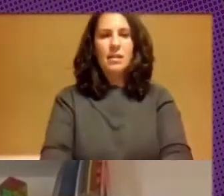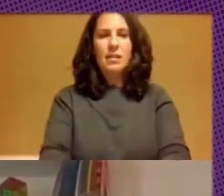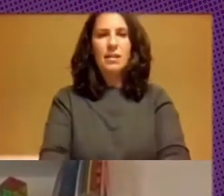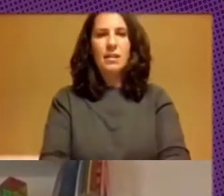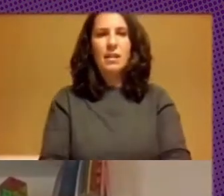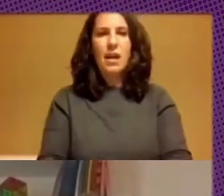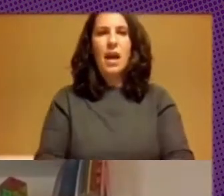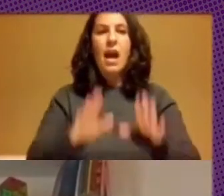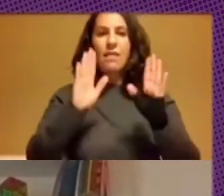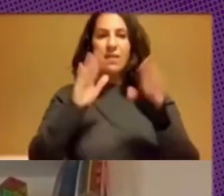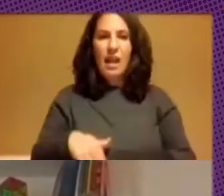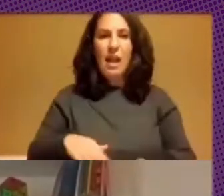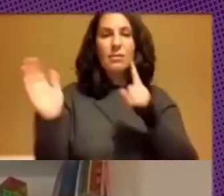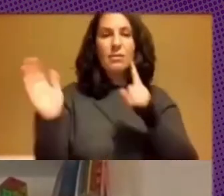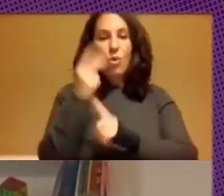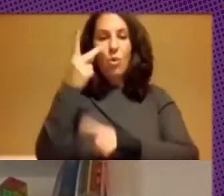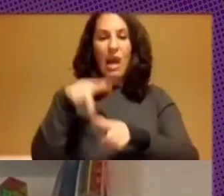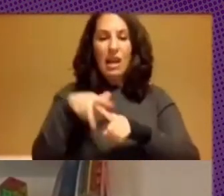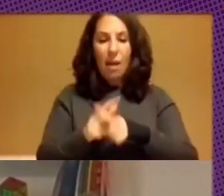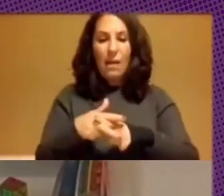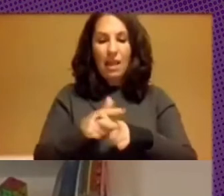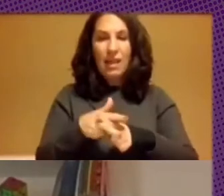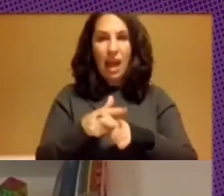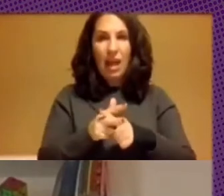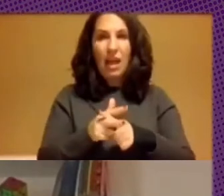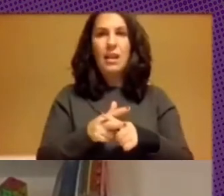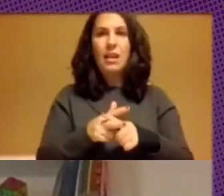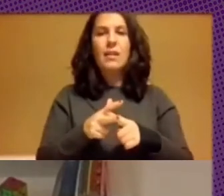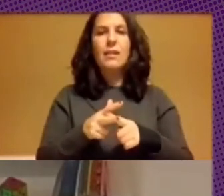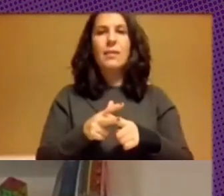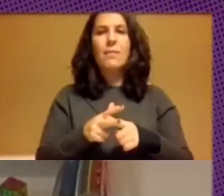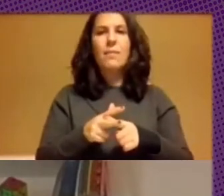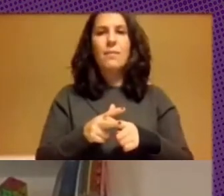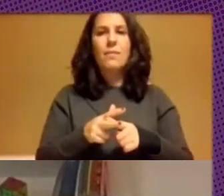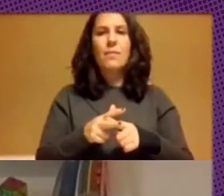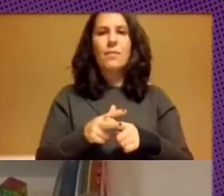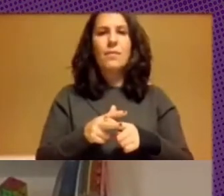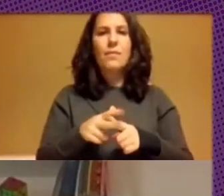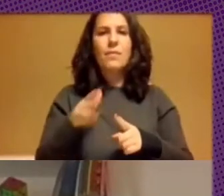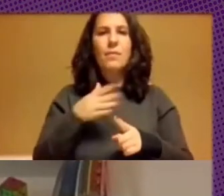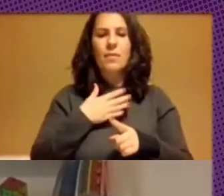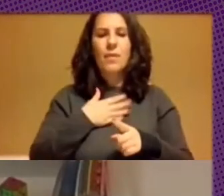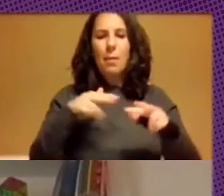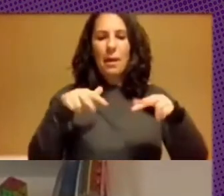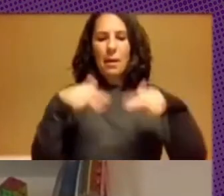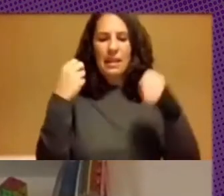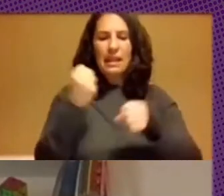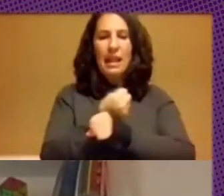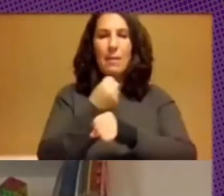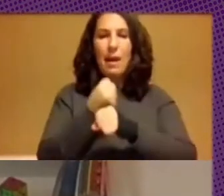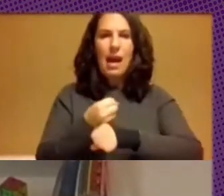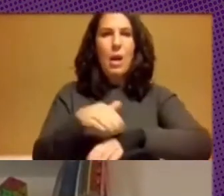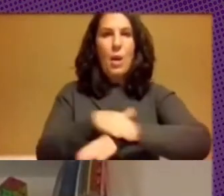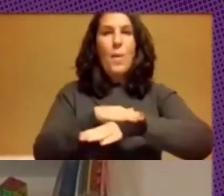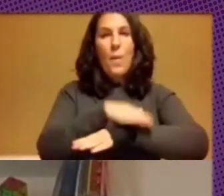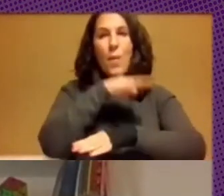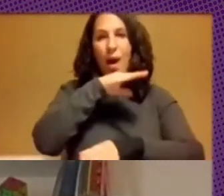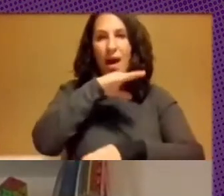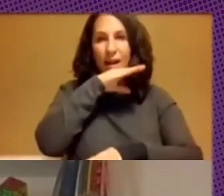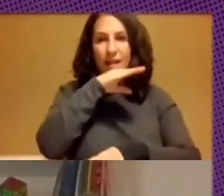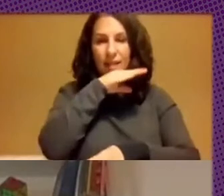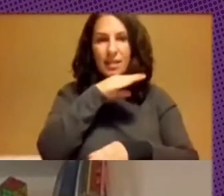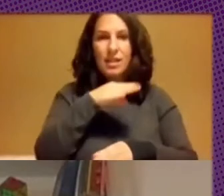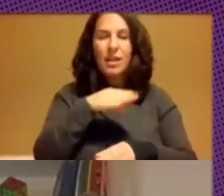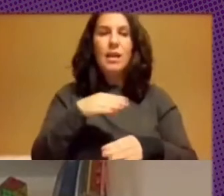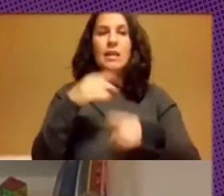llegamos a una herramienta que nos permite trabajar sobre estas bases y esto es algo no muy simple